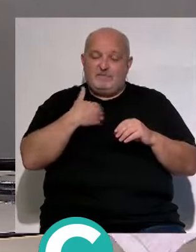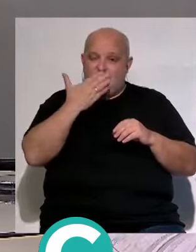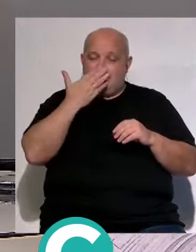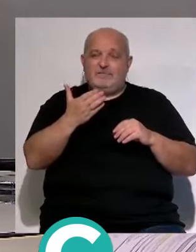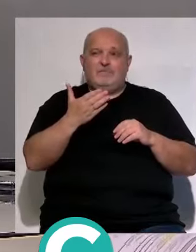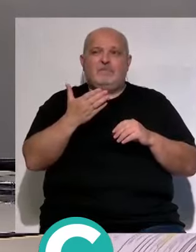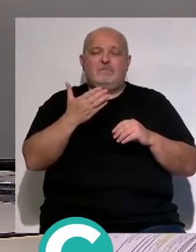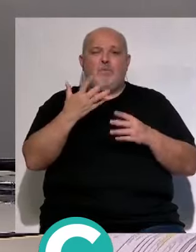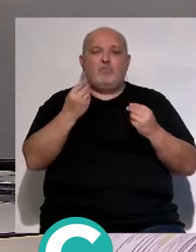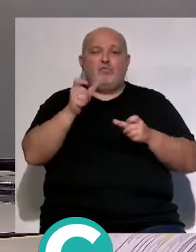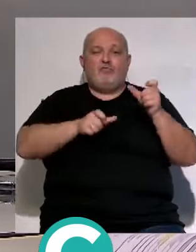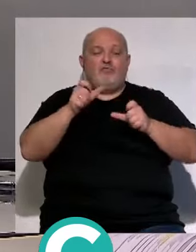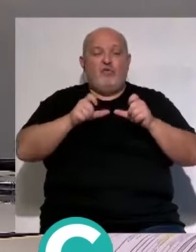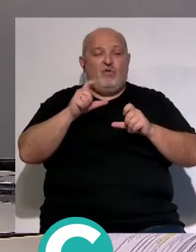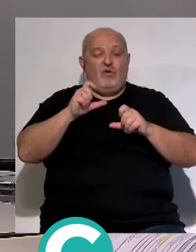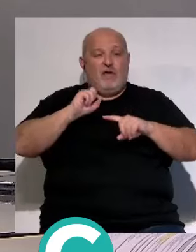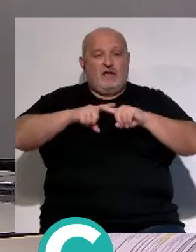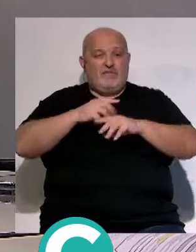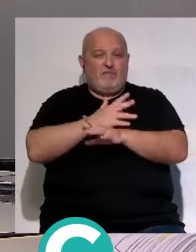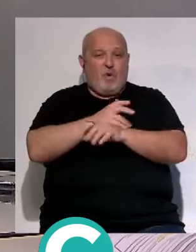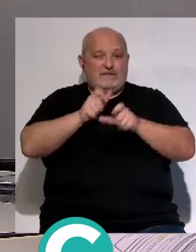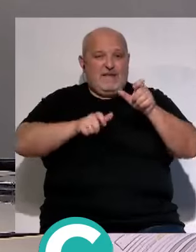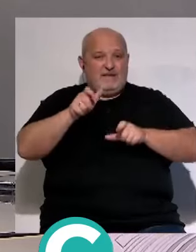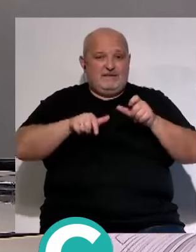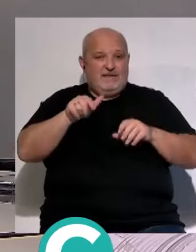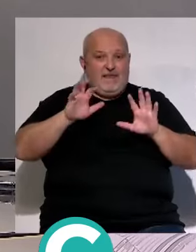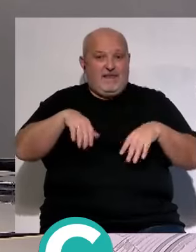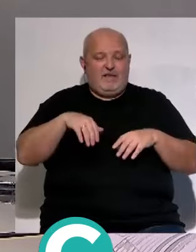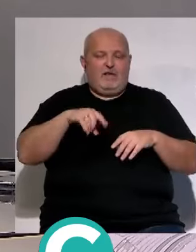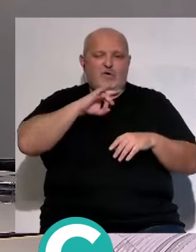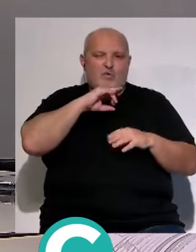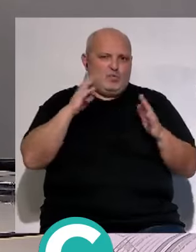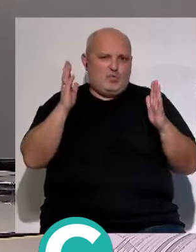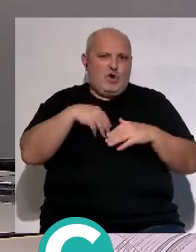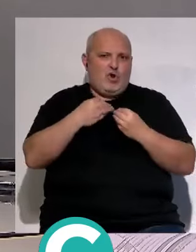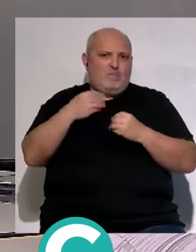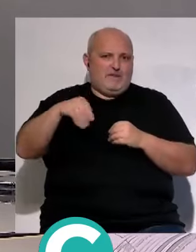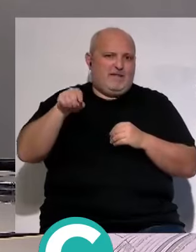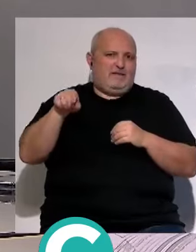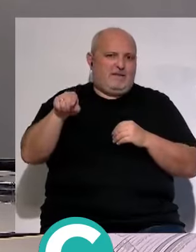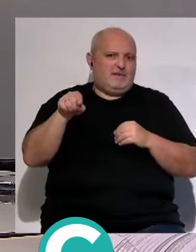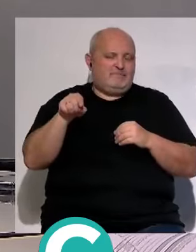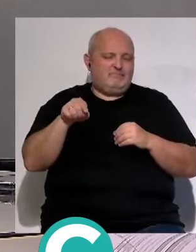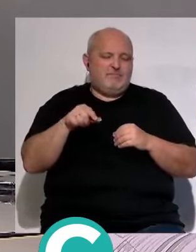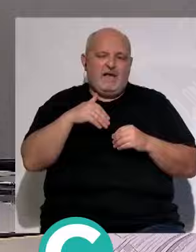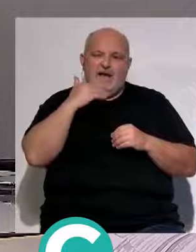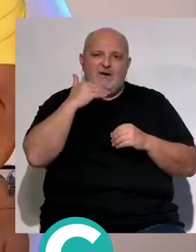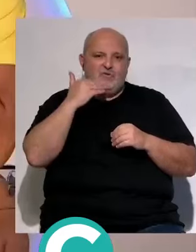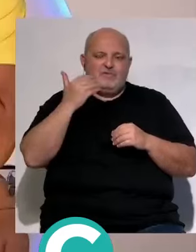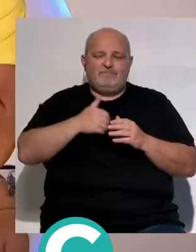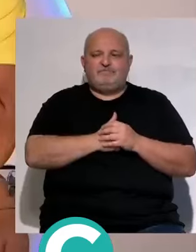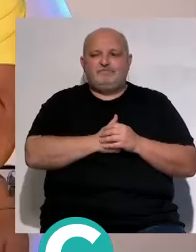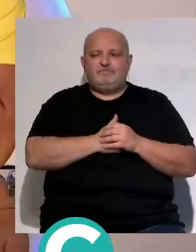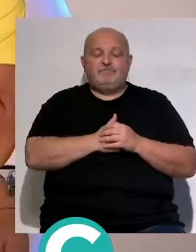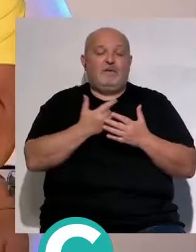también de que muchos futbolistas que han salido en los últimos años como está comentando Dani han salido descontentos por algo será a mí me gustaría que